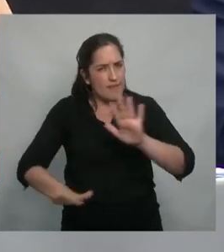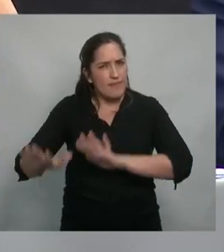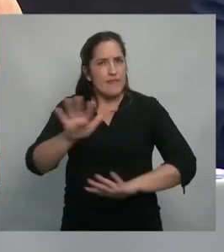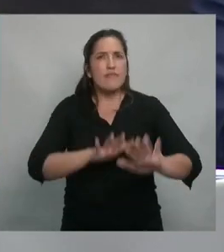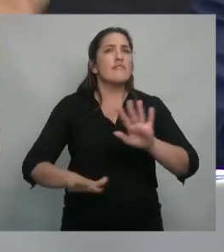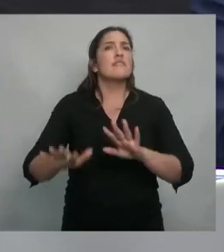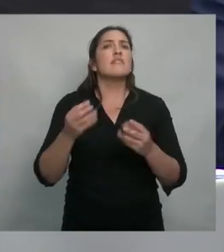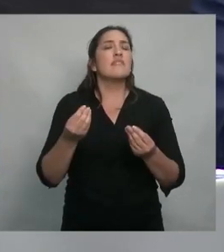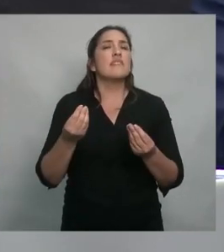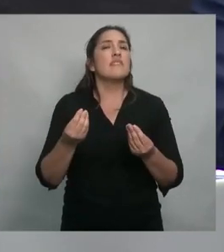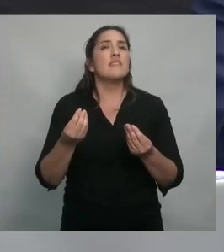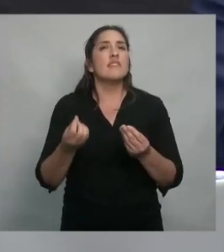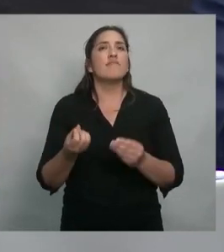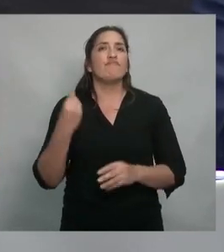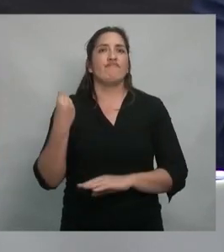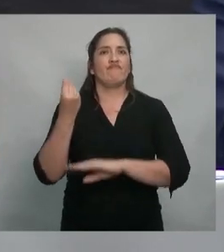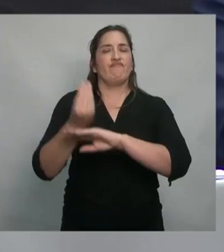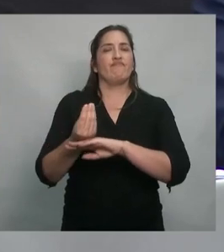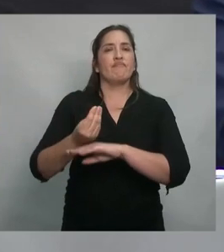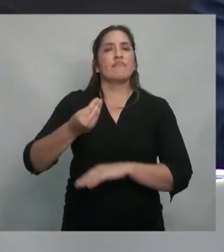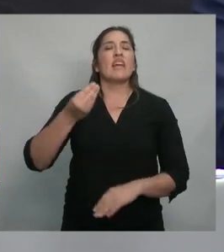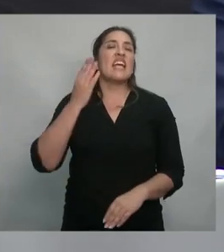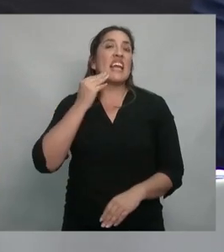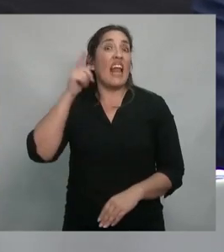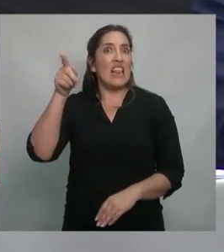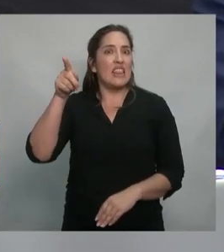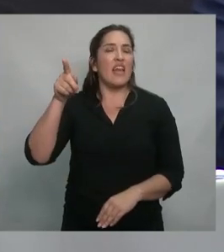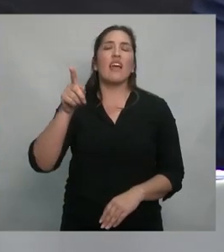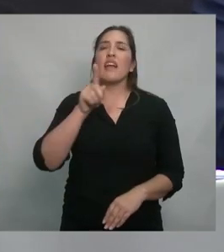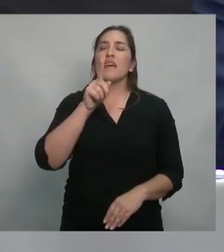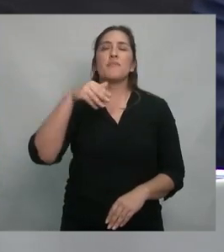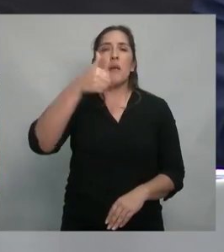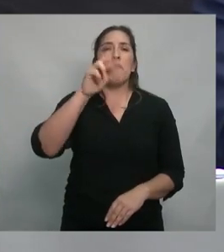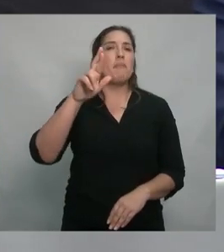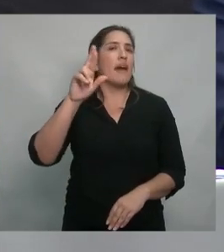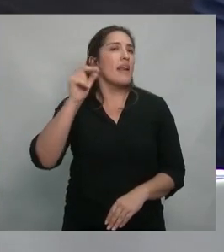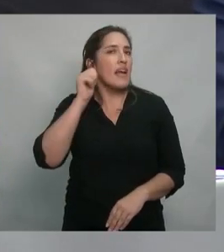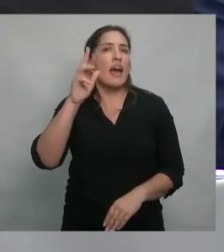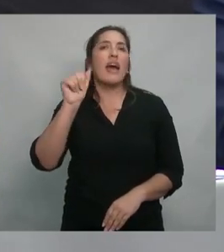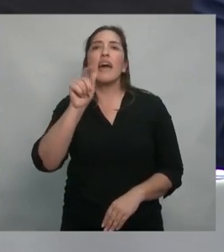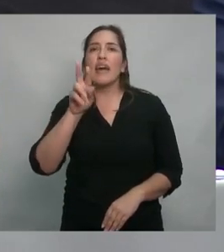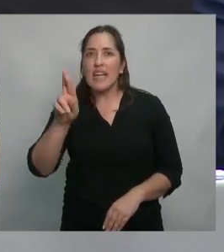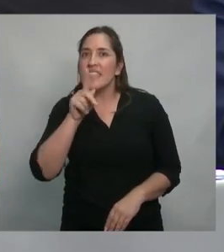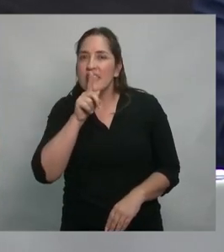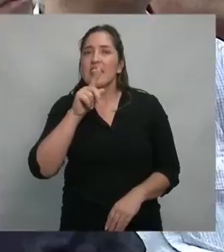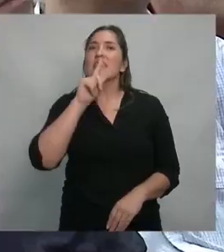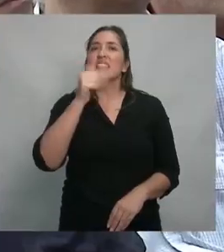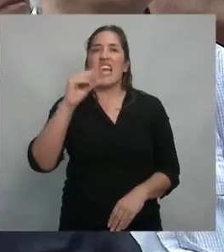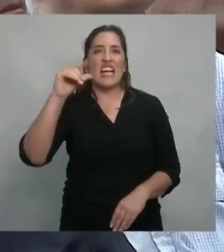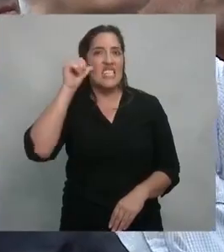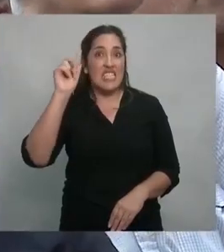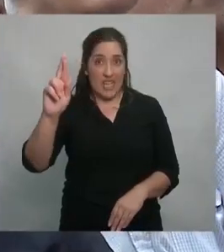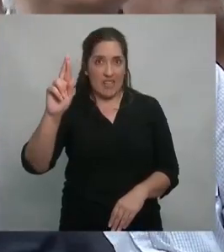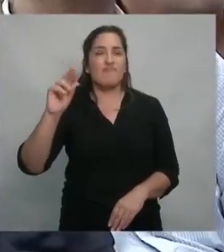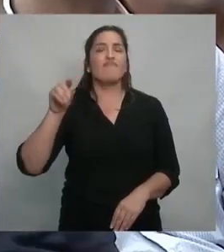fundamentalmente a partir de la aparición de Margaret Thatcher en Inglaterra, de Ronald Reagan en Estados Unidos y que